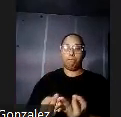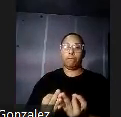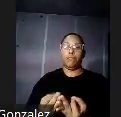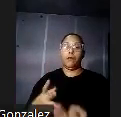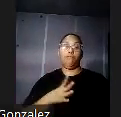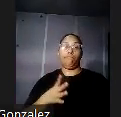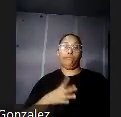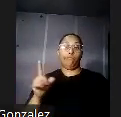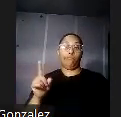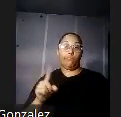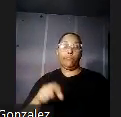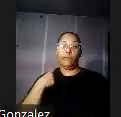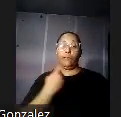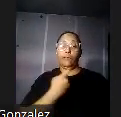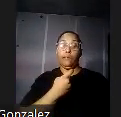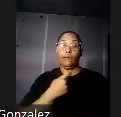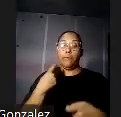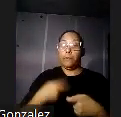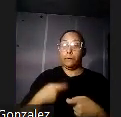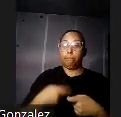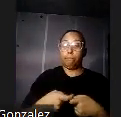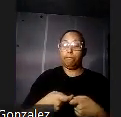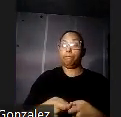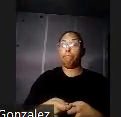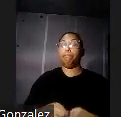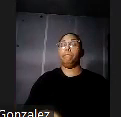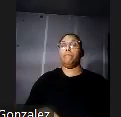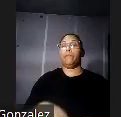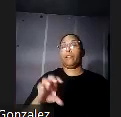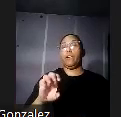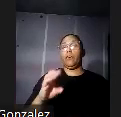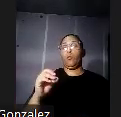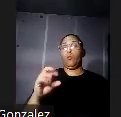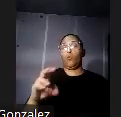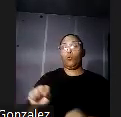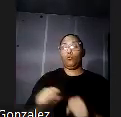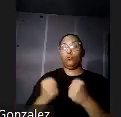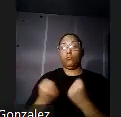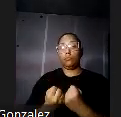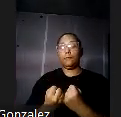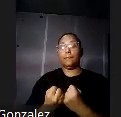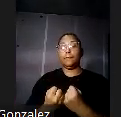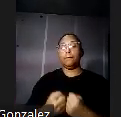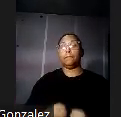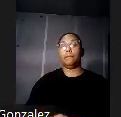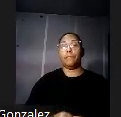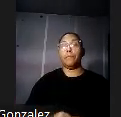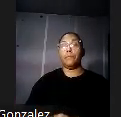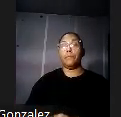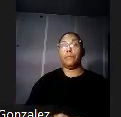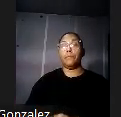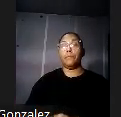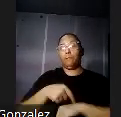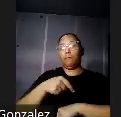fue el modelo de decoro social quien más tarde y fue el modelo de decoro social de esa época.